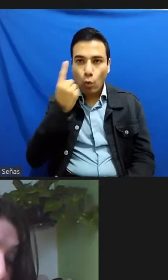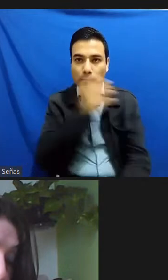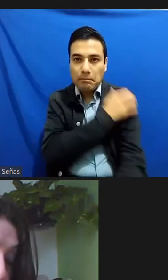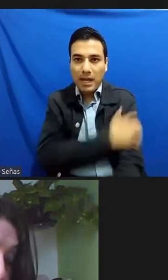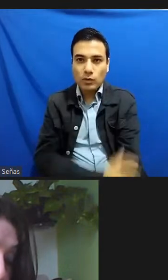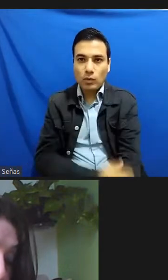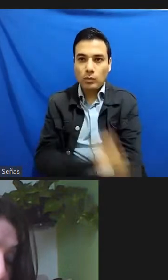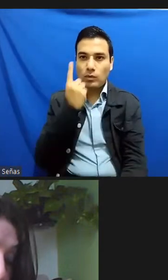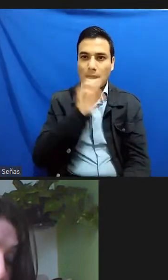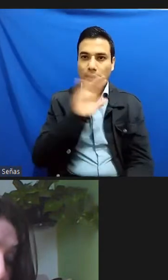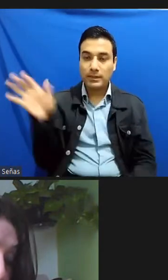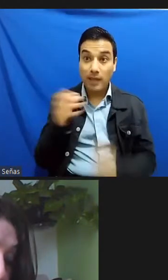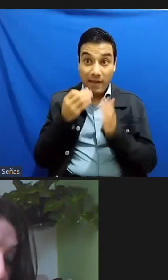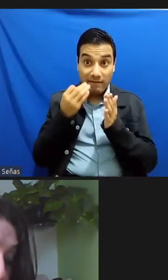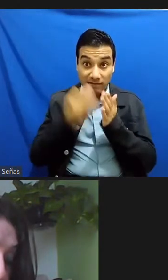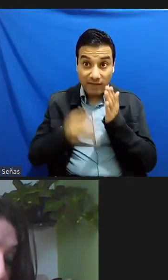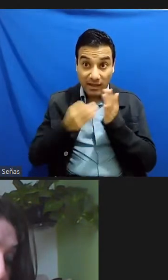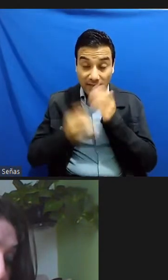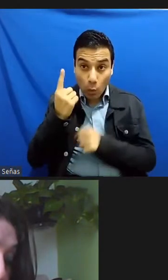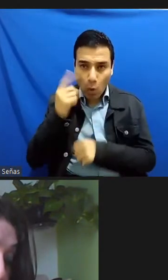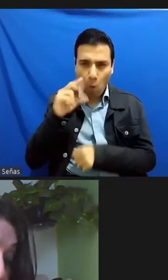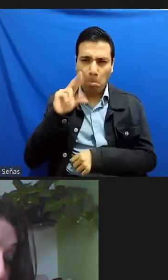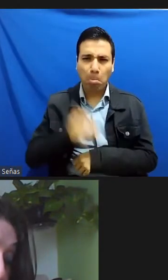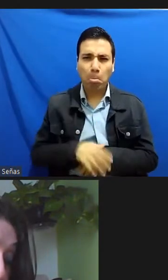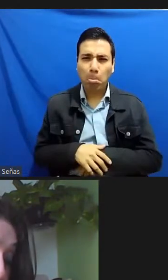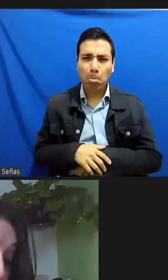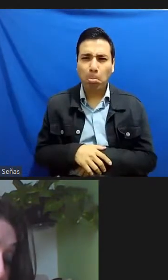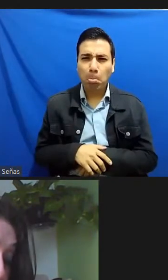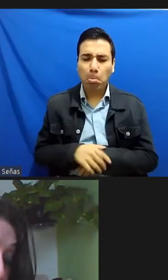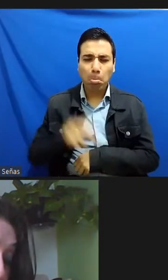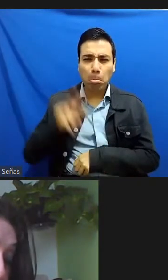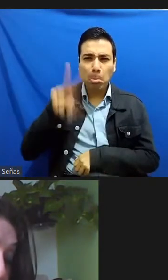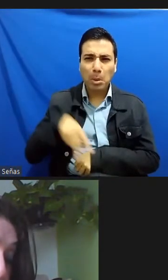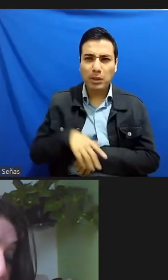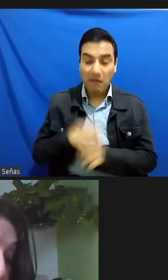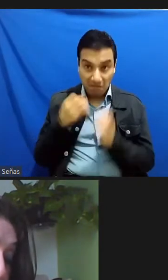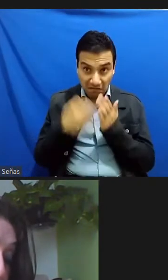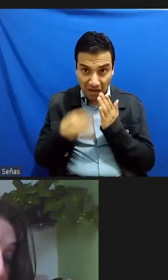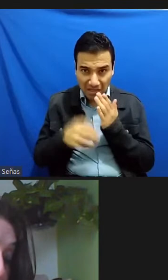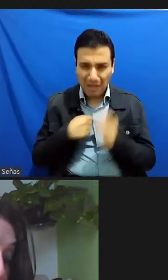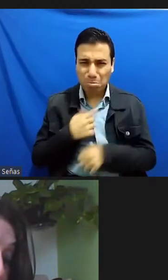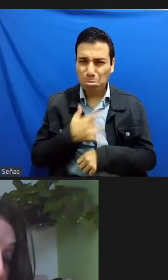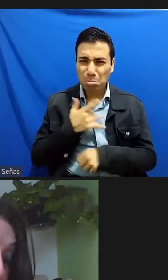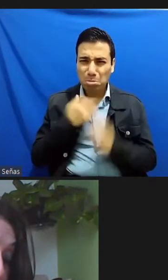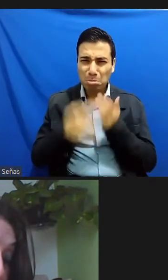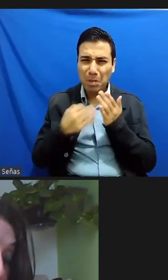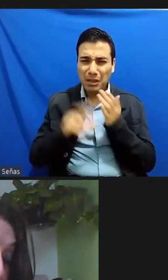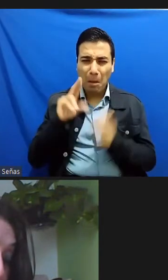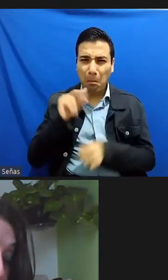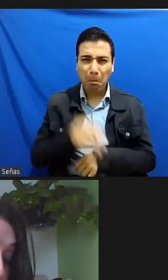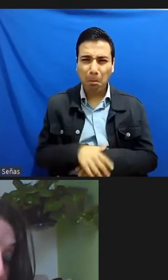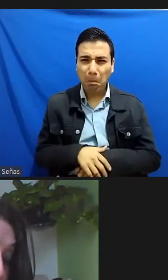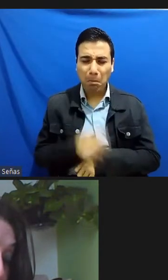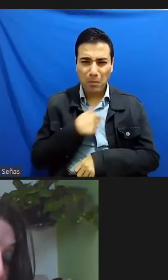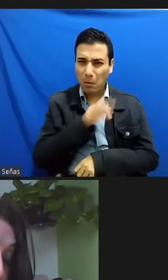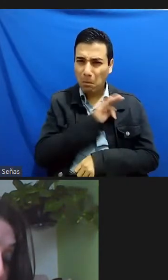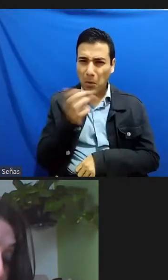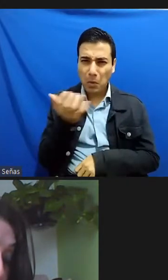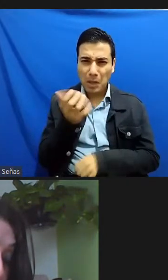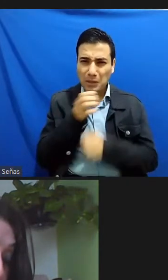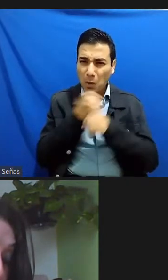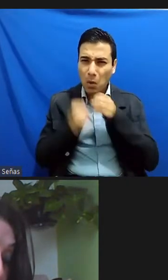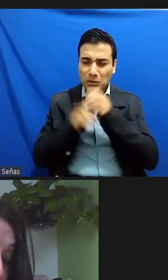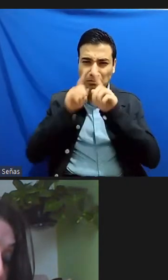me falta un brazo porque en realidad nunca me ha hecho falta un brazo no sé porque no porque tal vez si hubiera sido